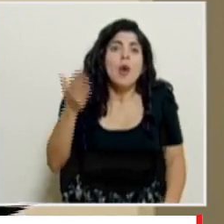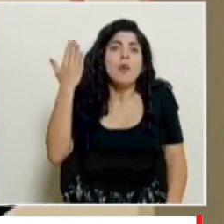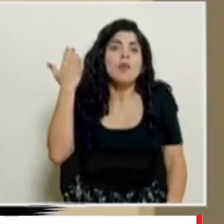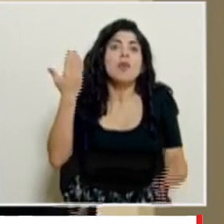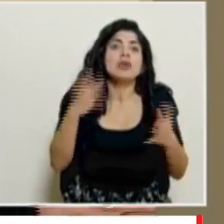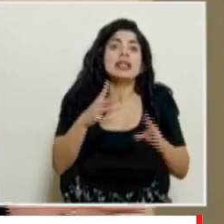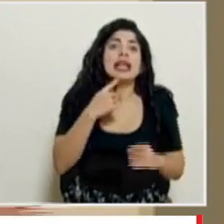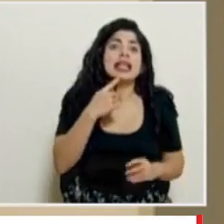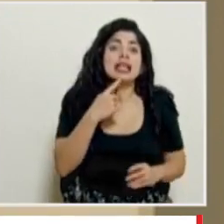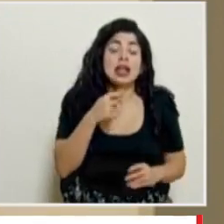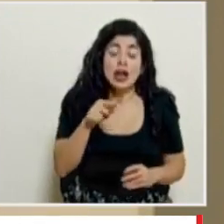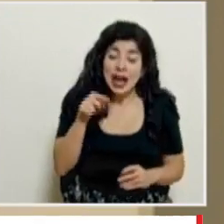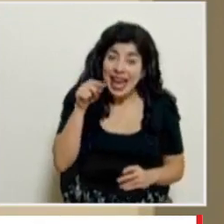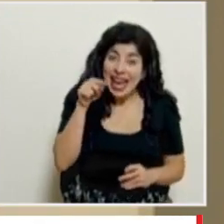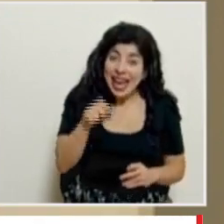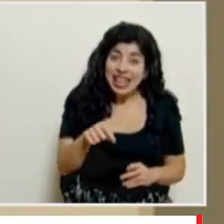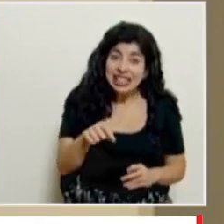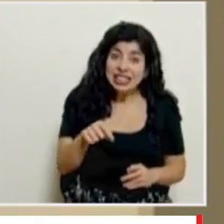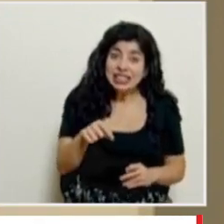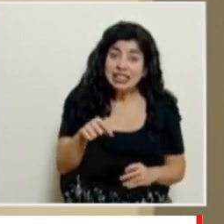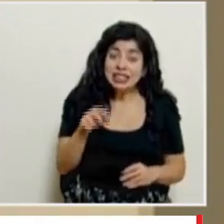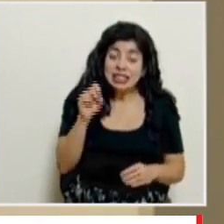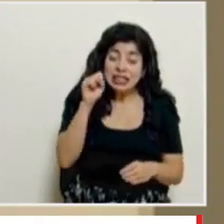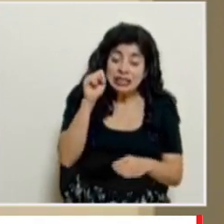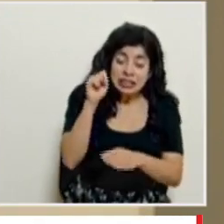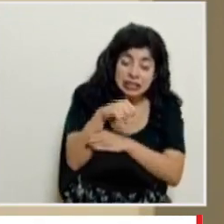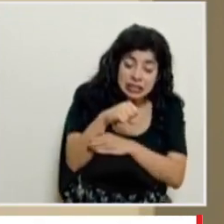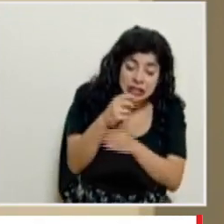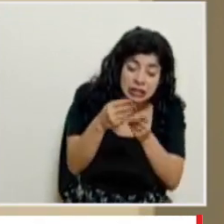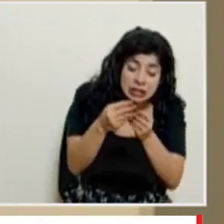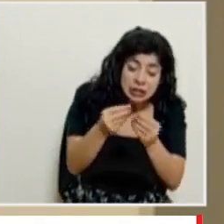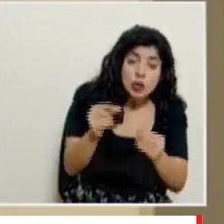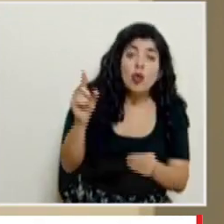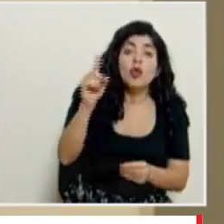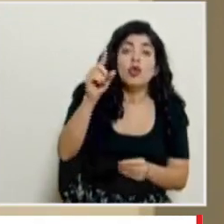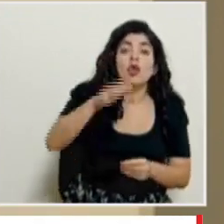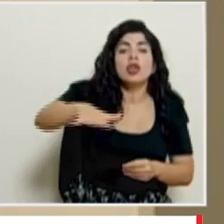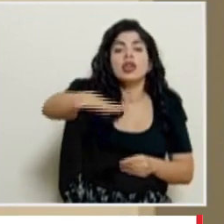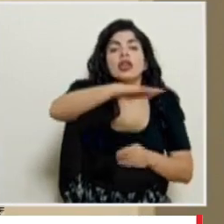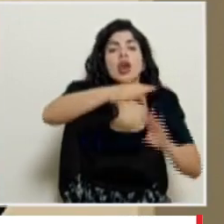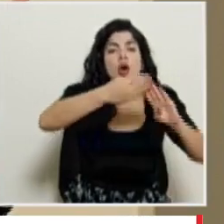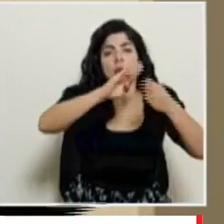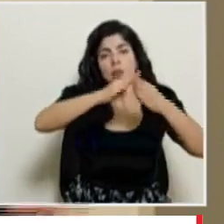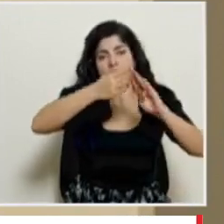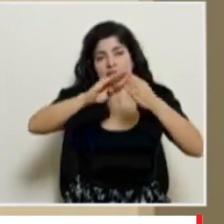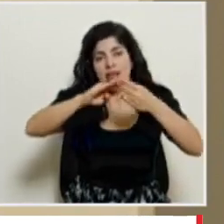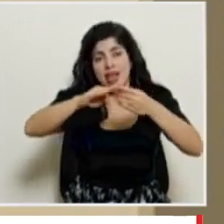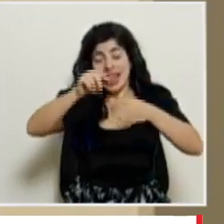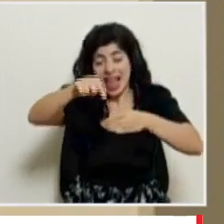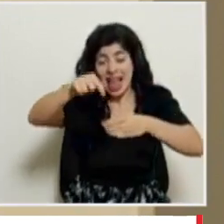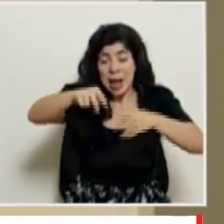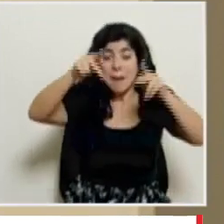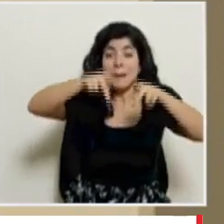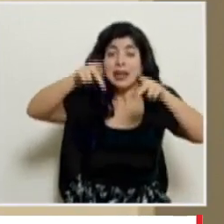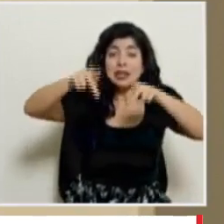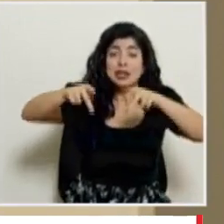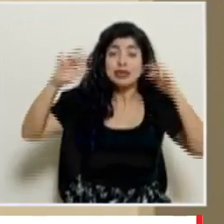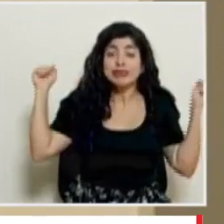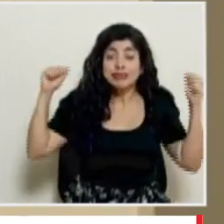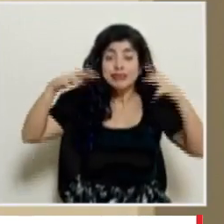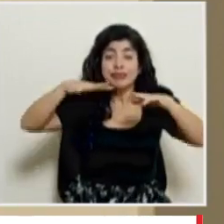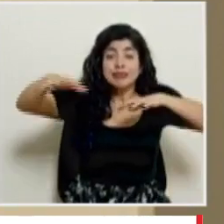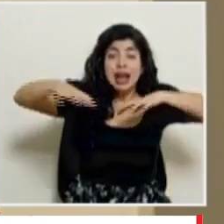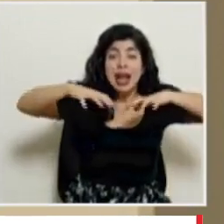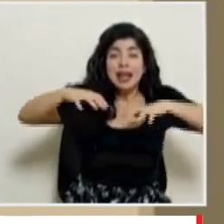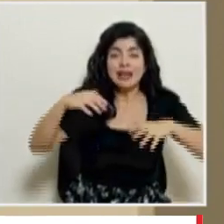anteriormente esto se gana en los espacios comunitarios en los espacios donde la gente hace sus actividades